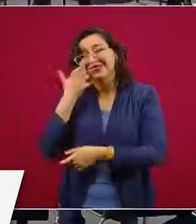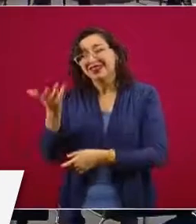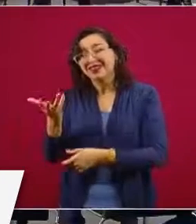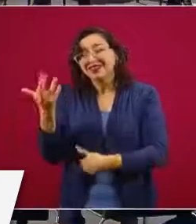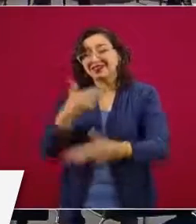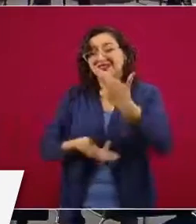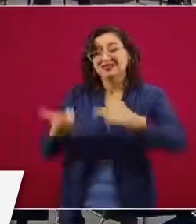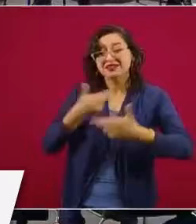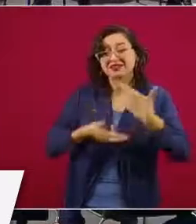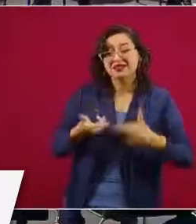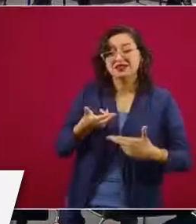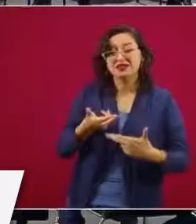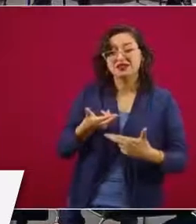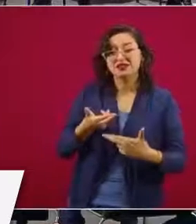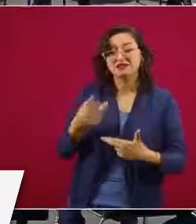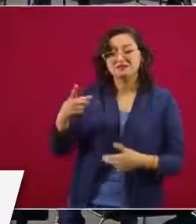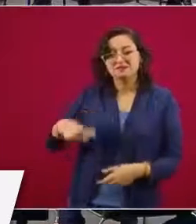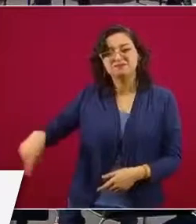regresen.